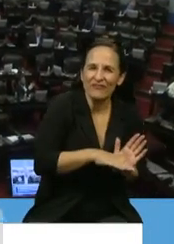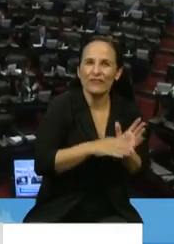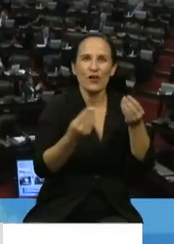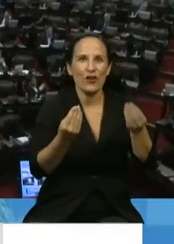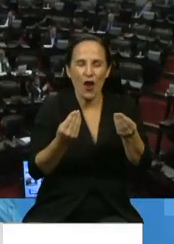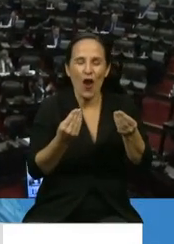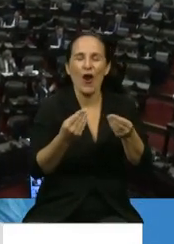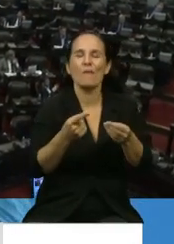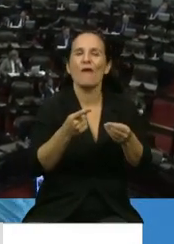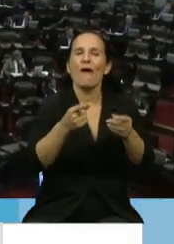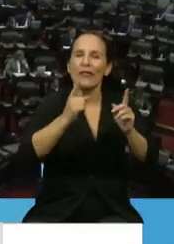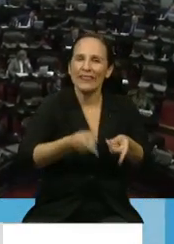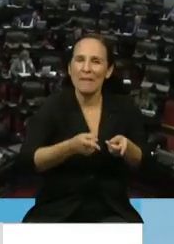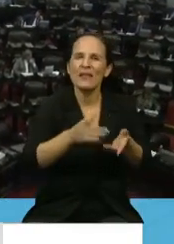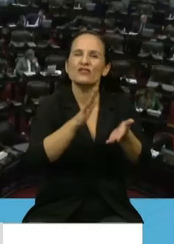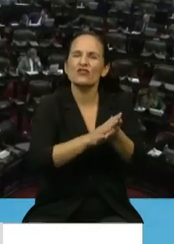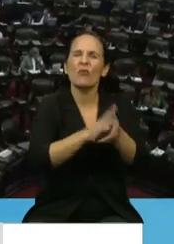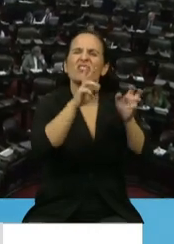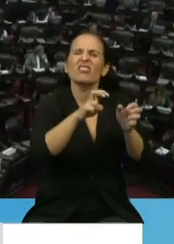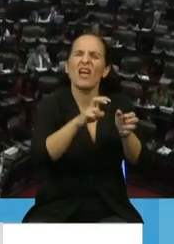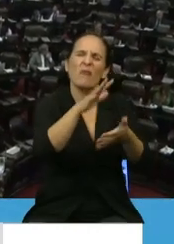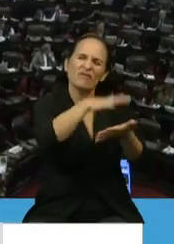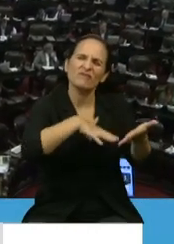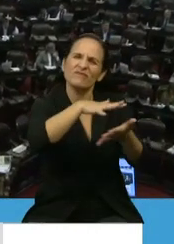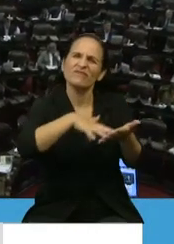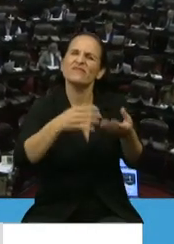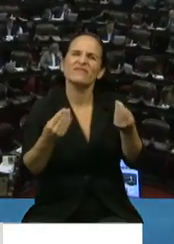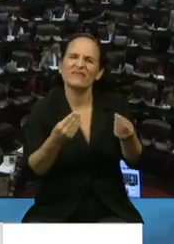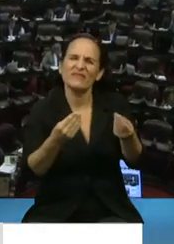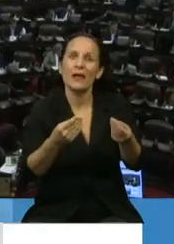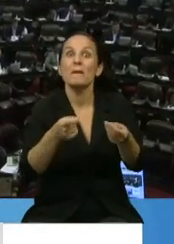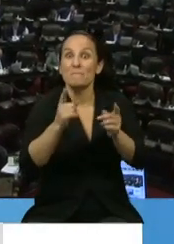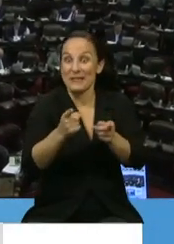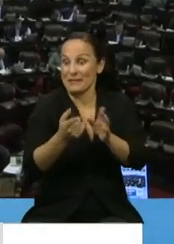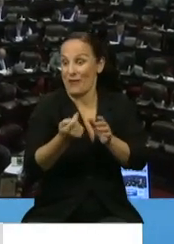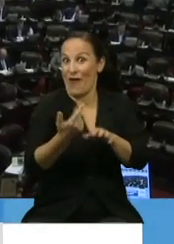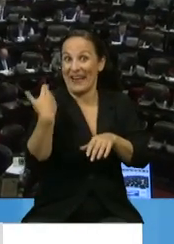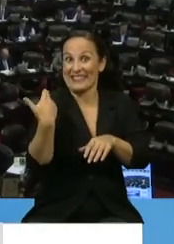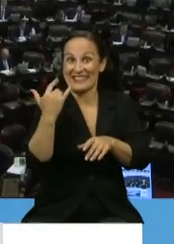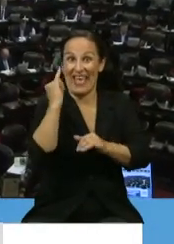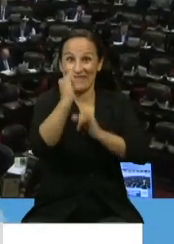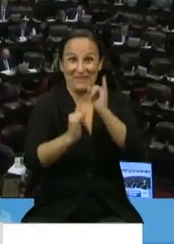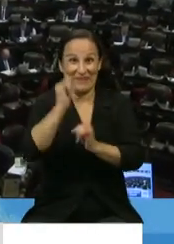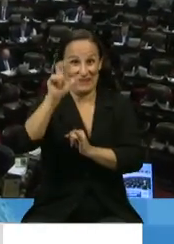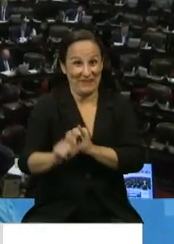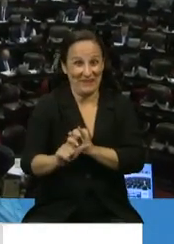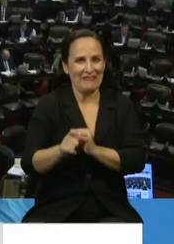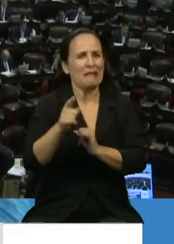para definir el texto de los temas y tal como recién explicaba el miembro informante,